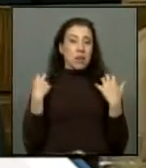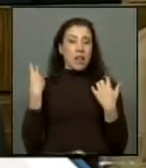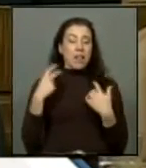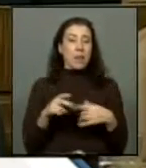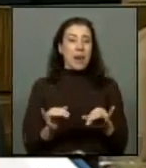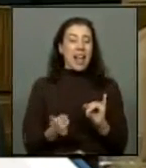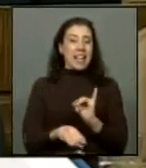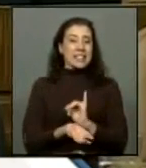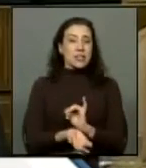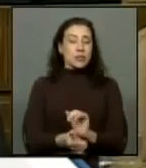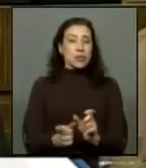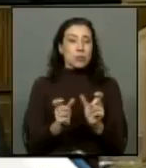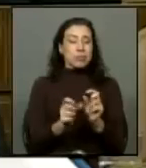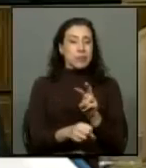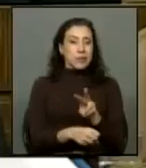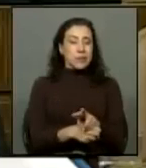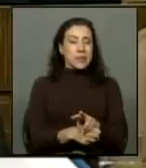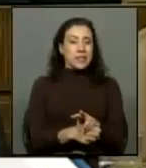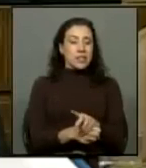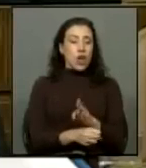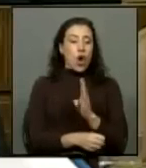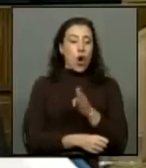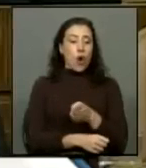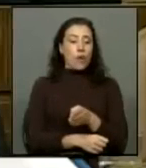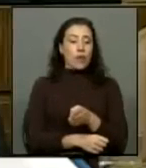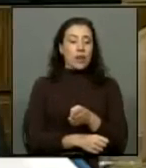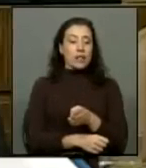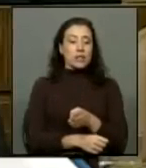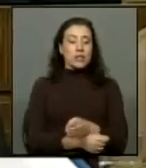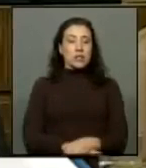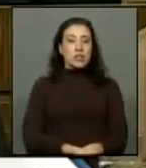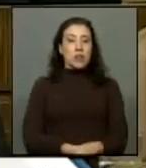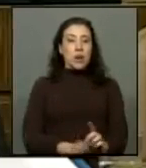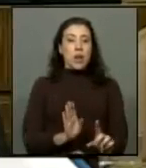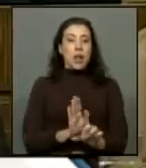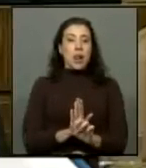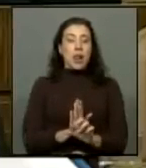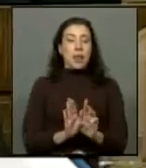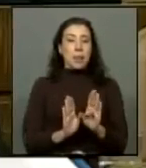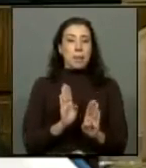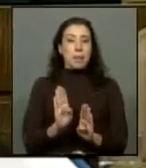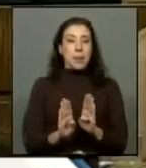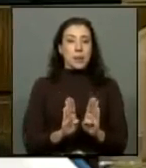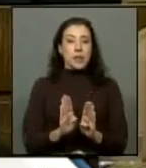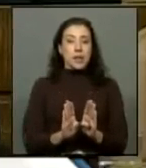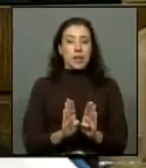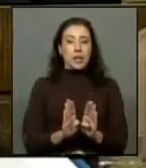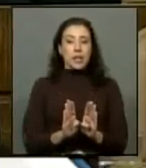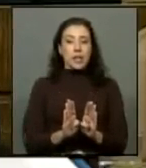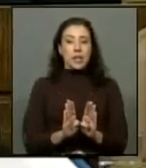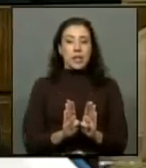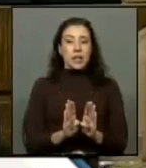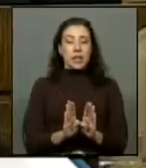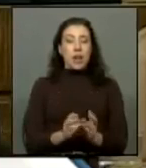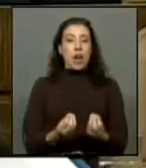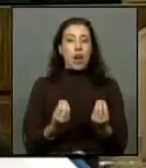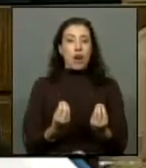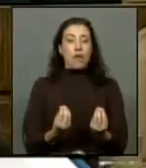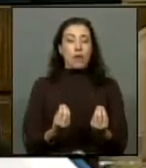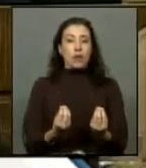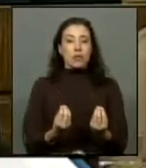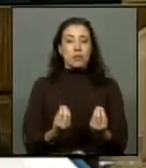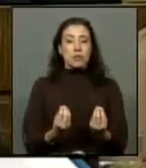fiscalizador que tiene la obligación por ley de velar por la correcta